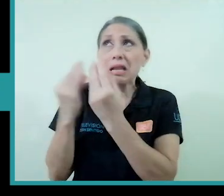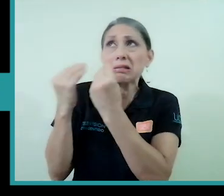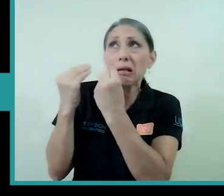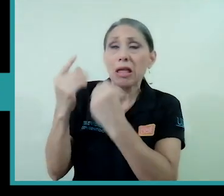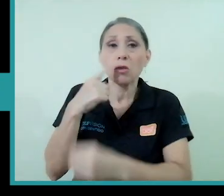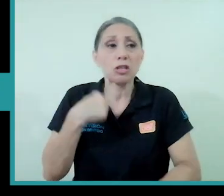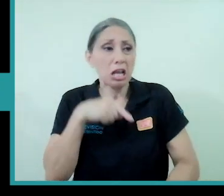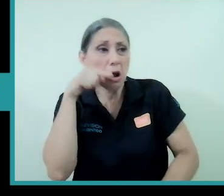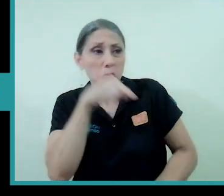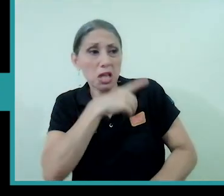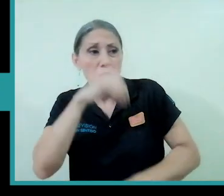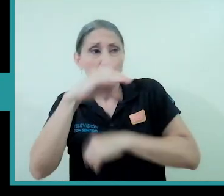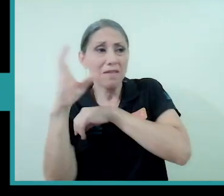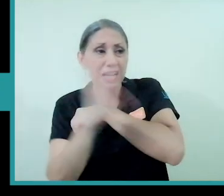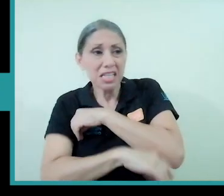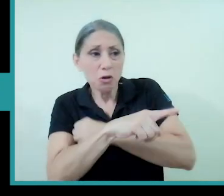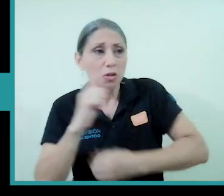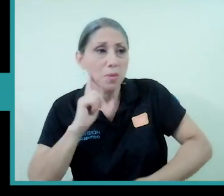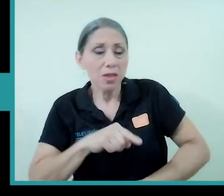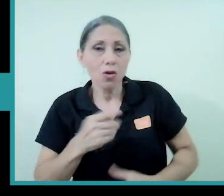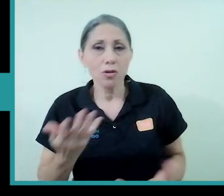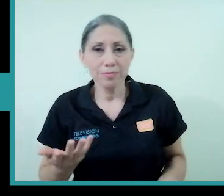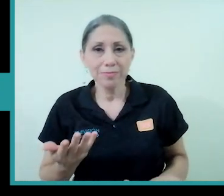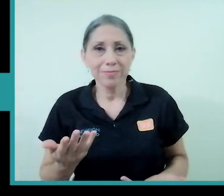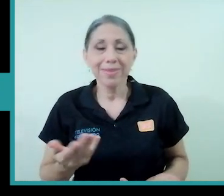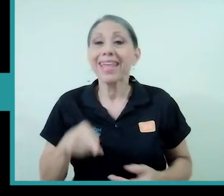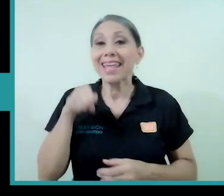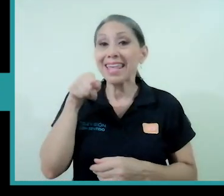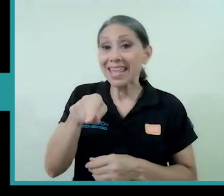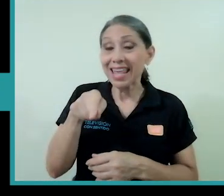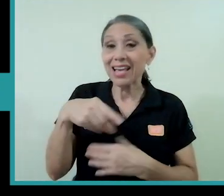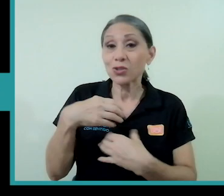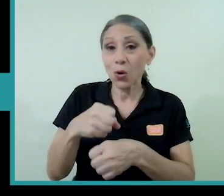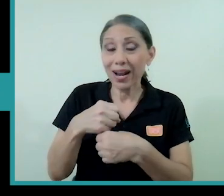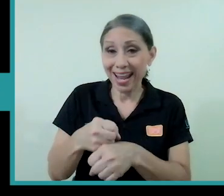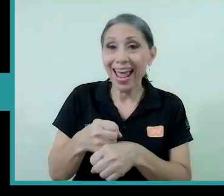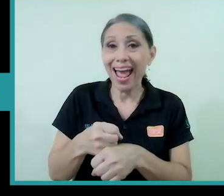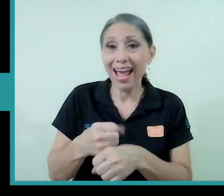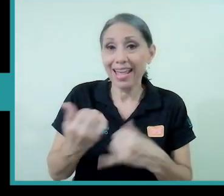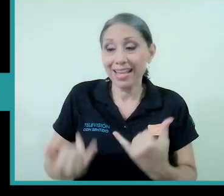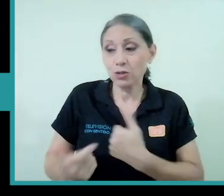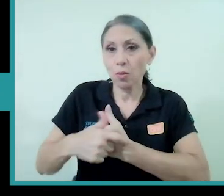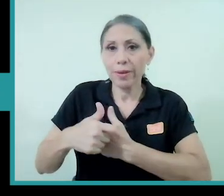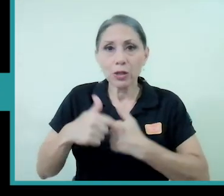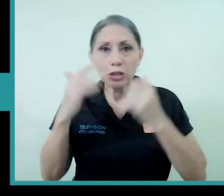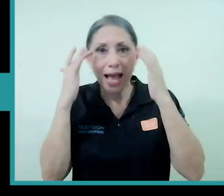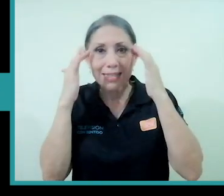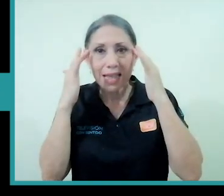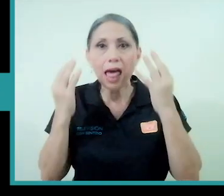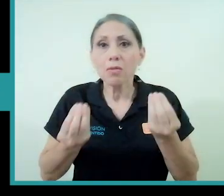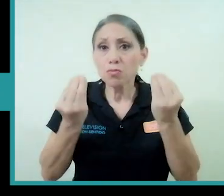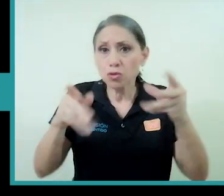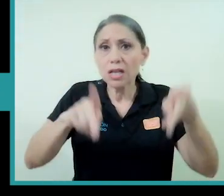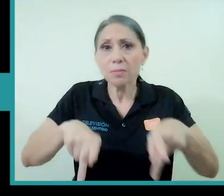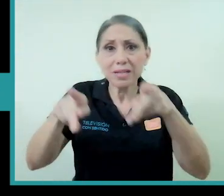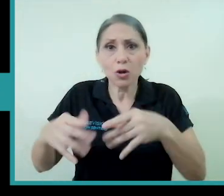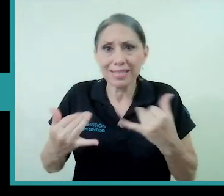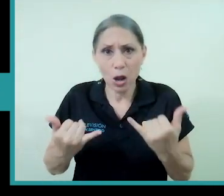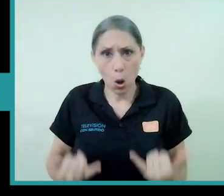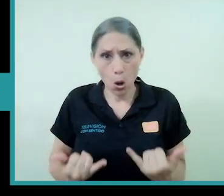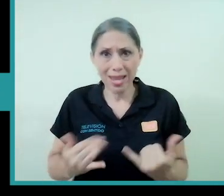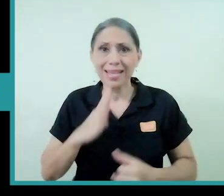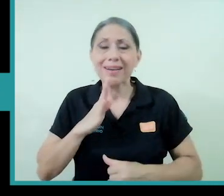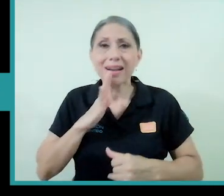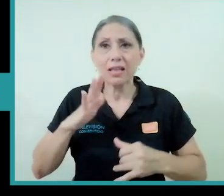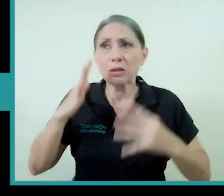veces nos dijeron y a usted lo va a castigar Dios por haber mentido y eso crea en estos momentos ansiedad hay muchas personas hoy que